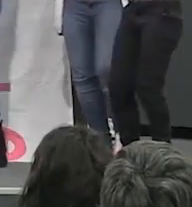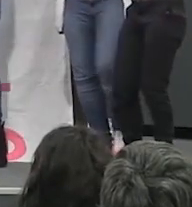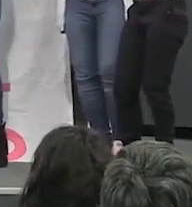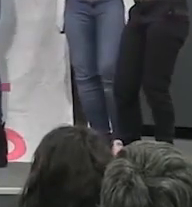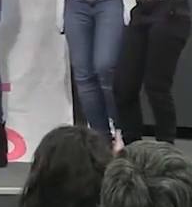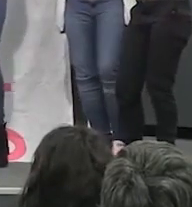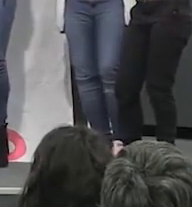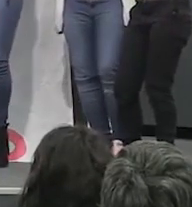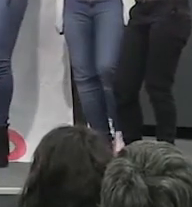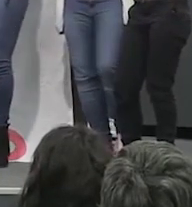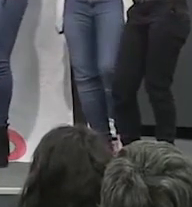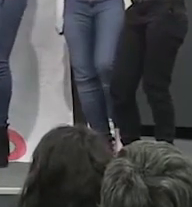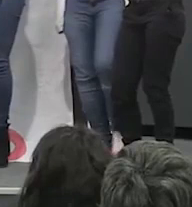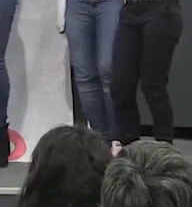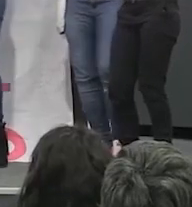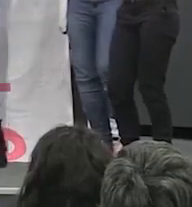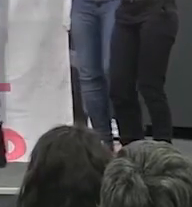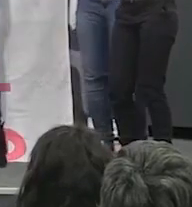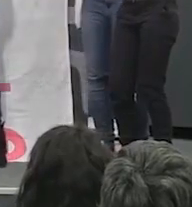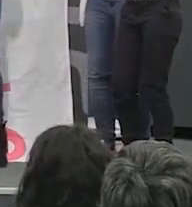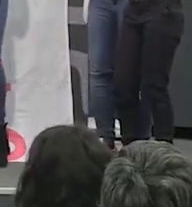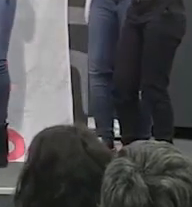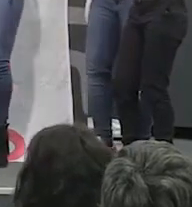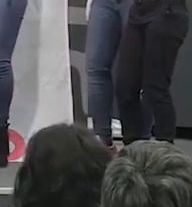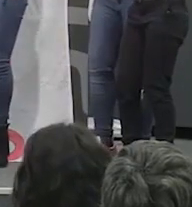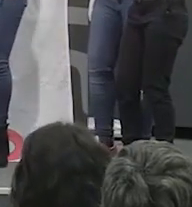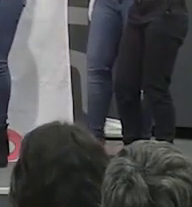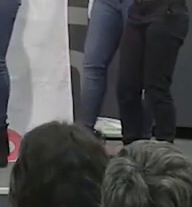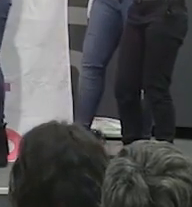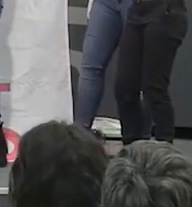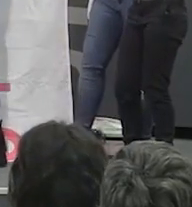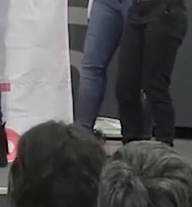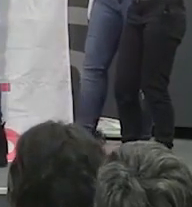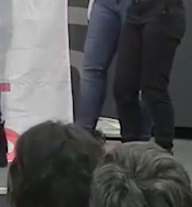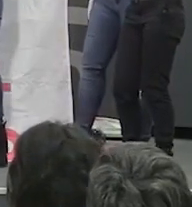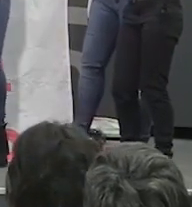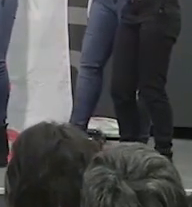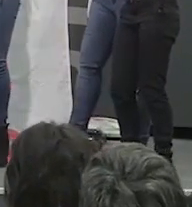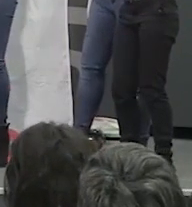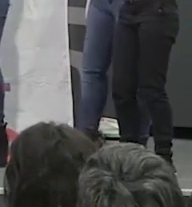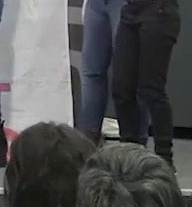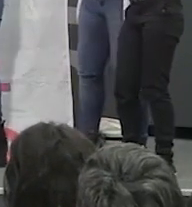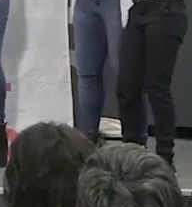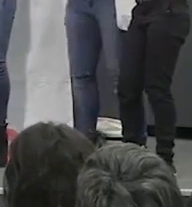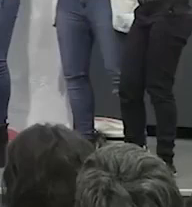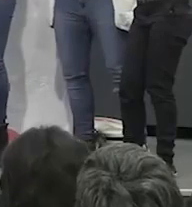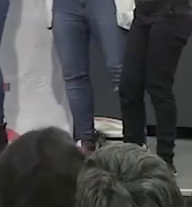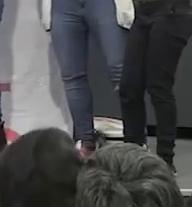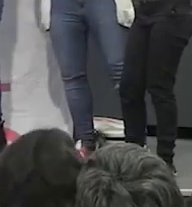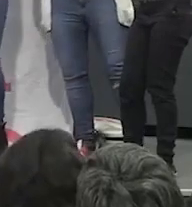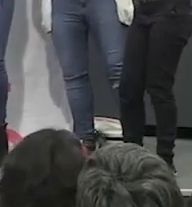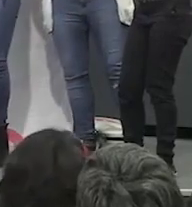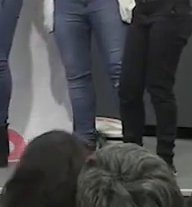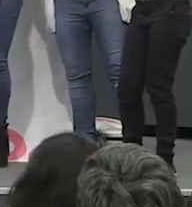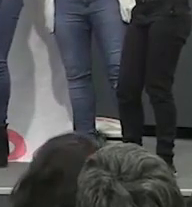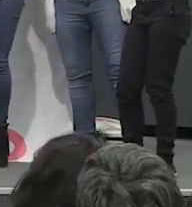miedo a la libertad Vamos a cruzar el puente Los tantillos de coral Botas de sangre